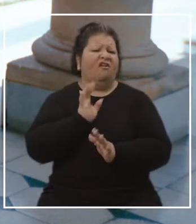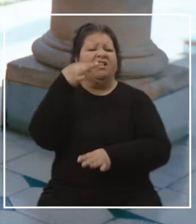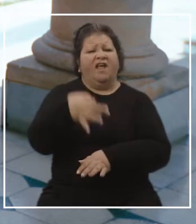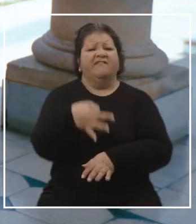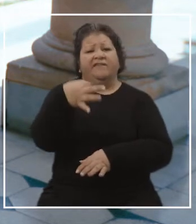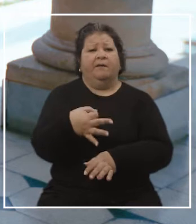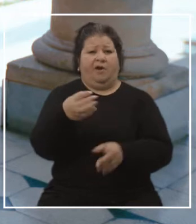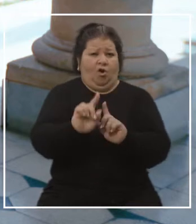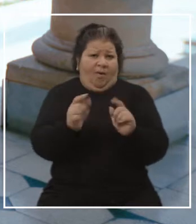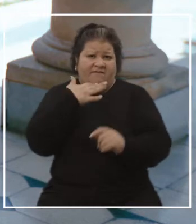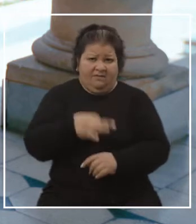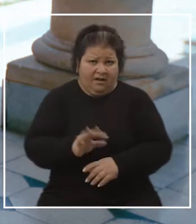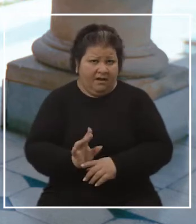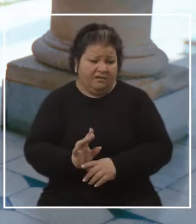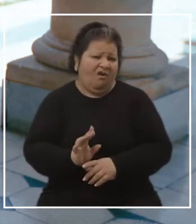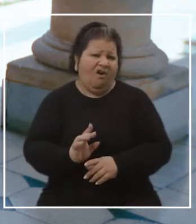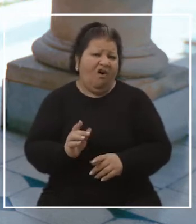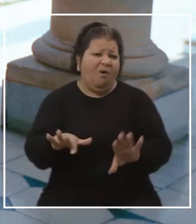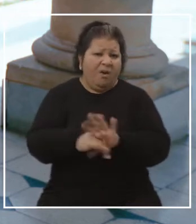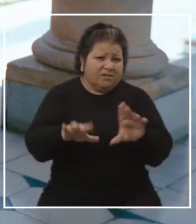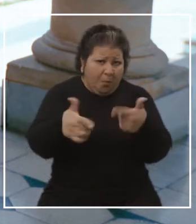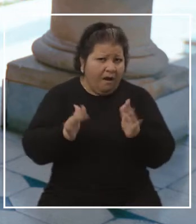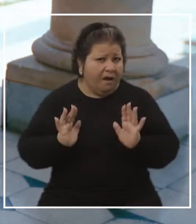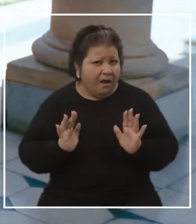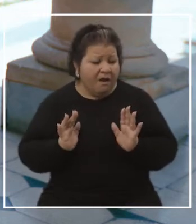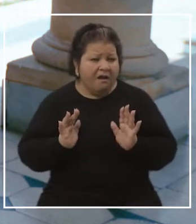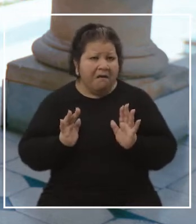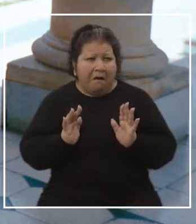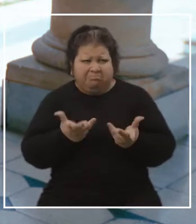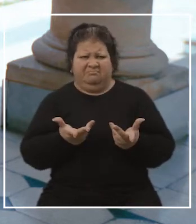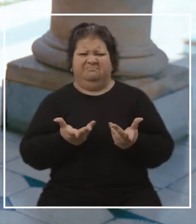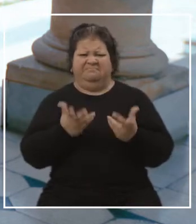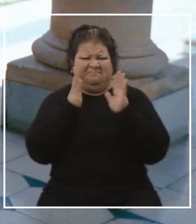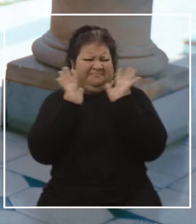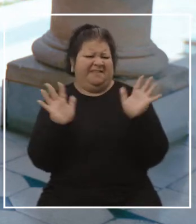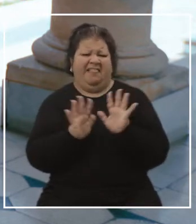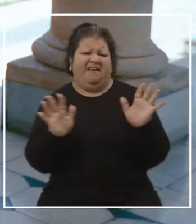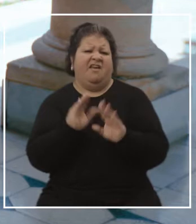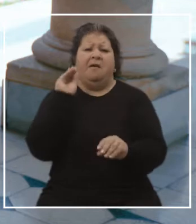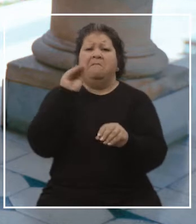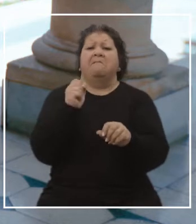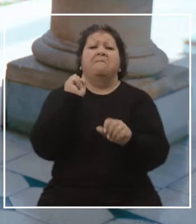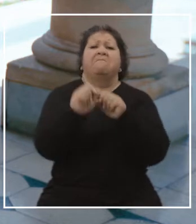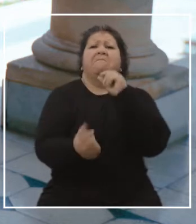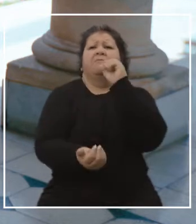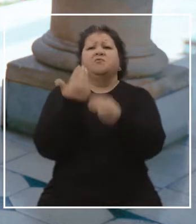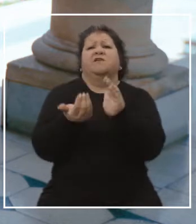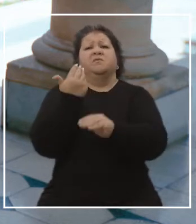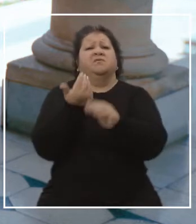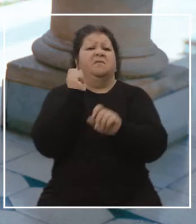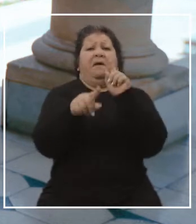bien y no son. Cosas incoherentes, cosas que no tienen sentido. Las ponen por ponerlas o, ¿viste?